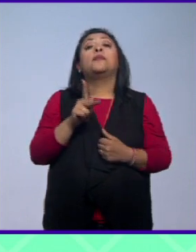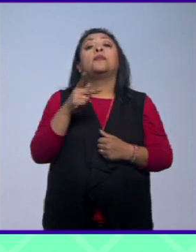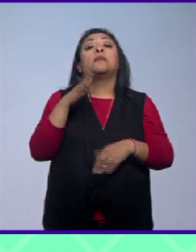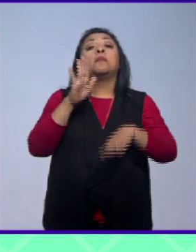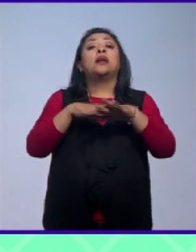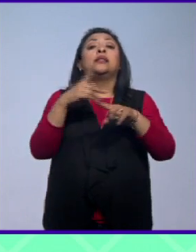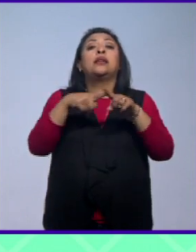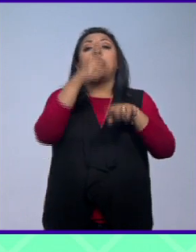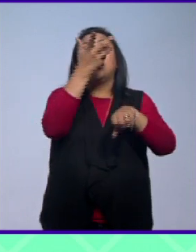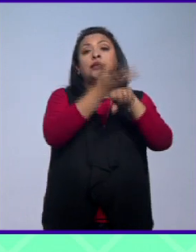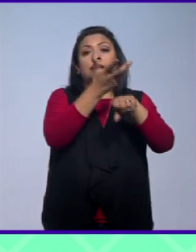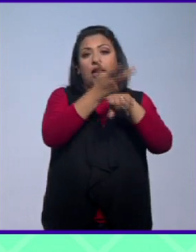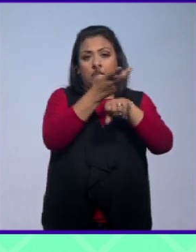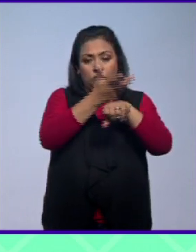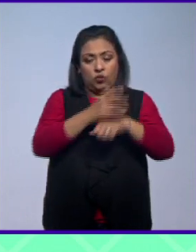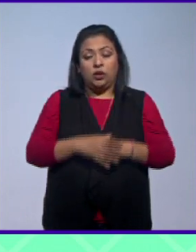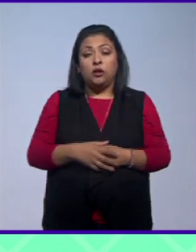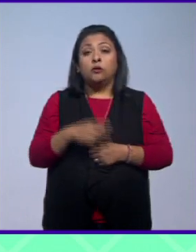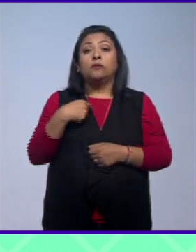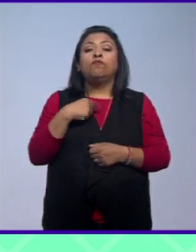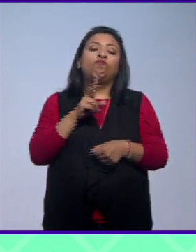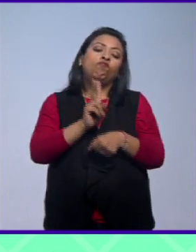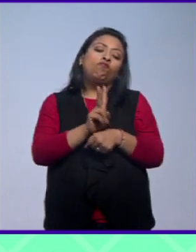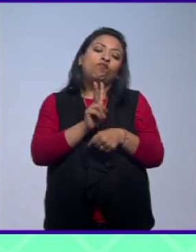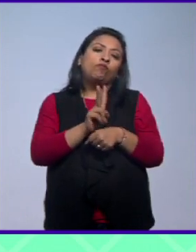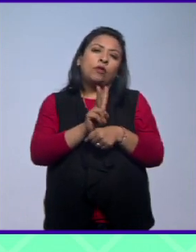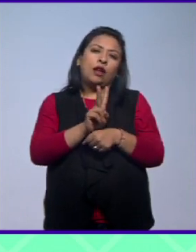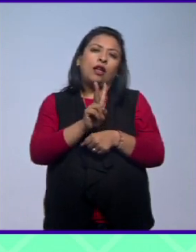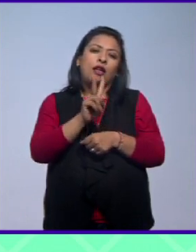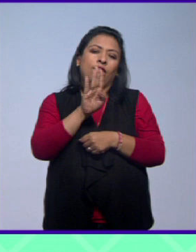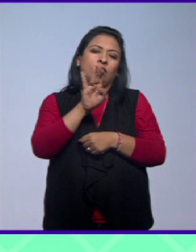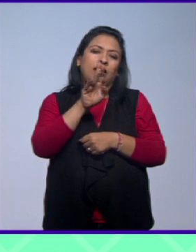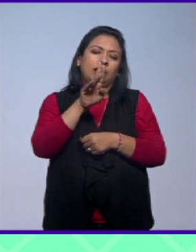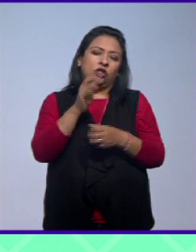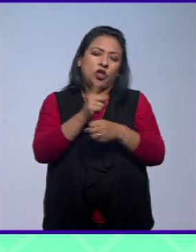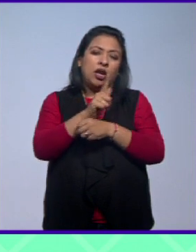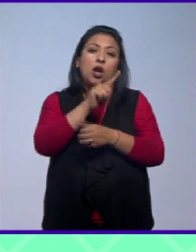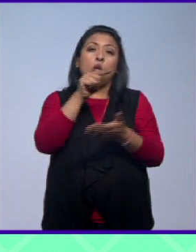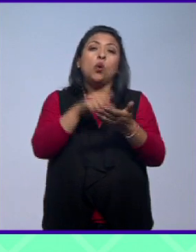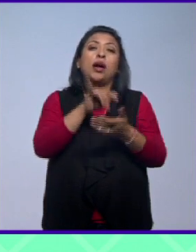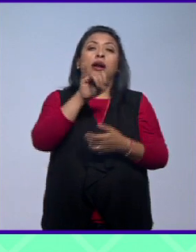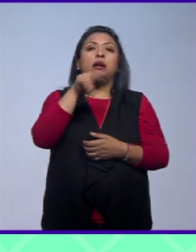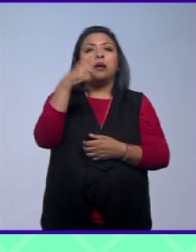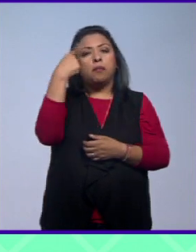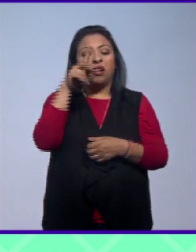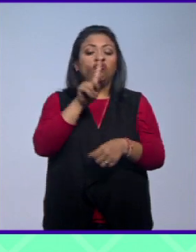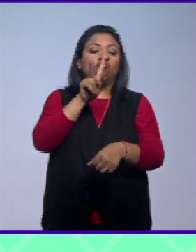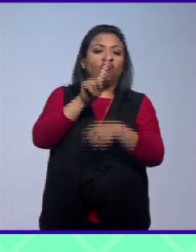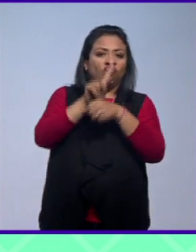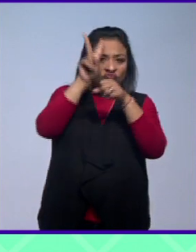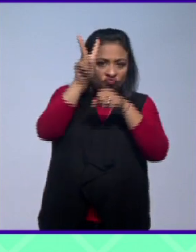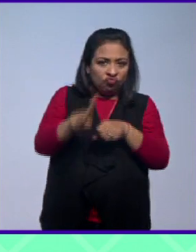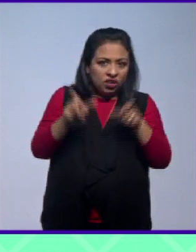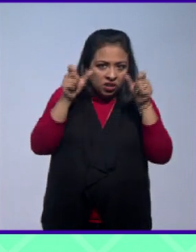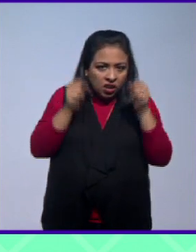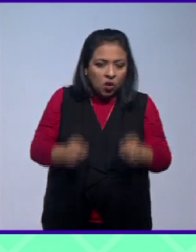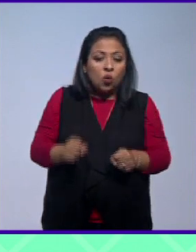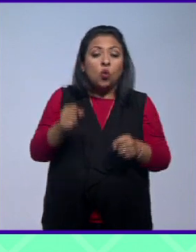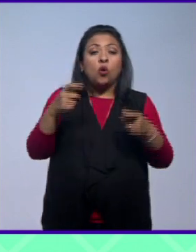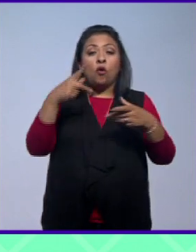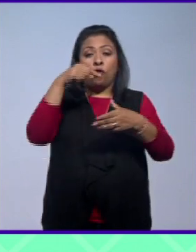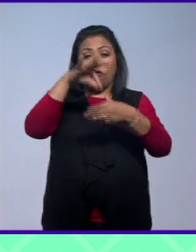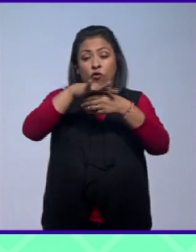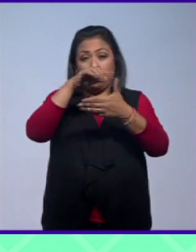en Estados Unidos el observatorio binacional estará en el INE para asegurarse de que los votos de los